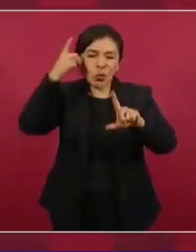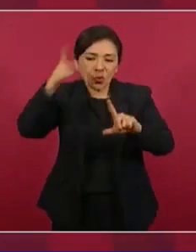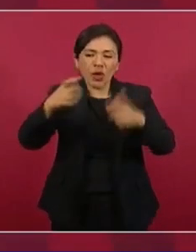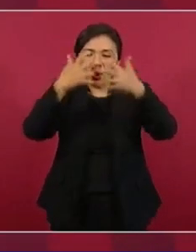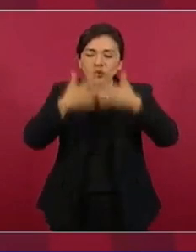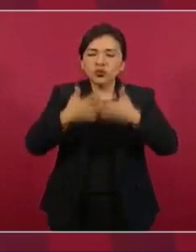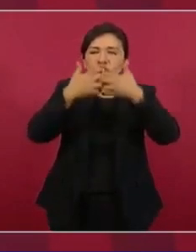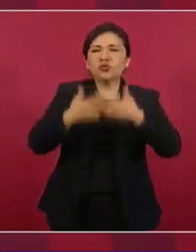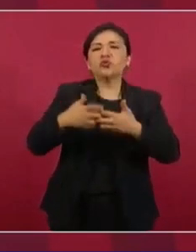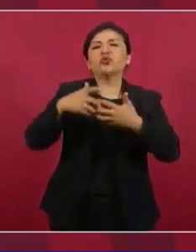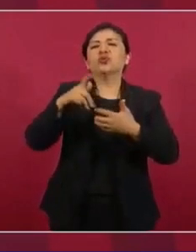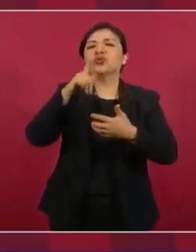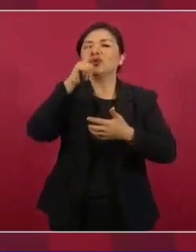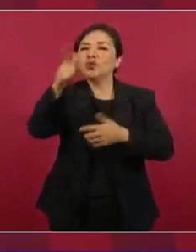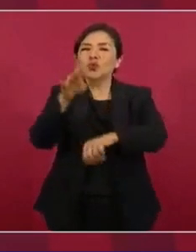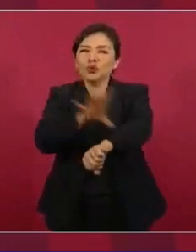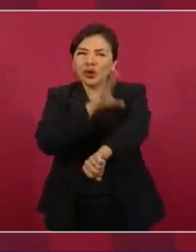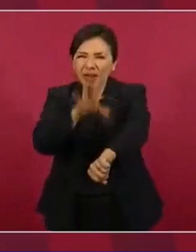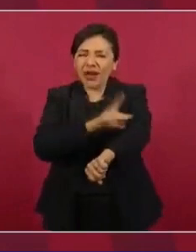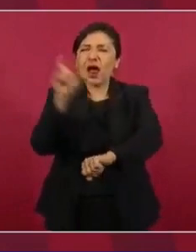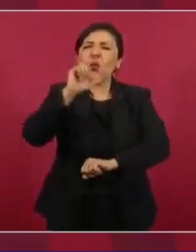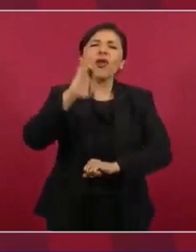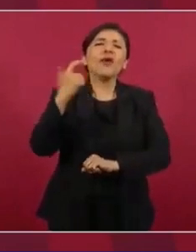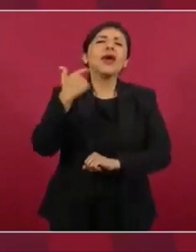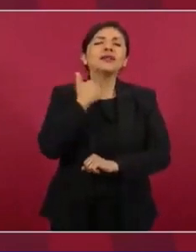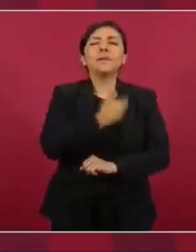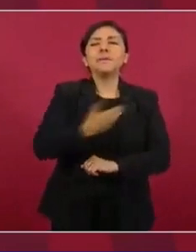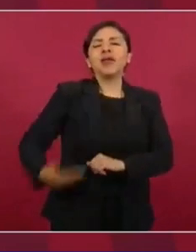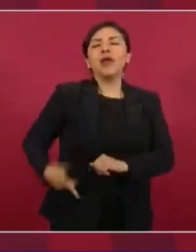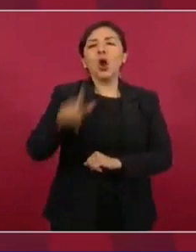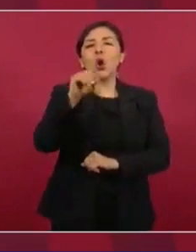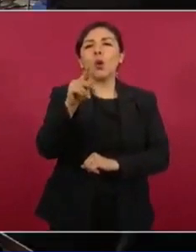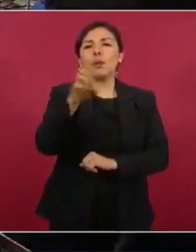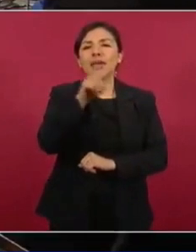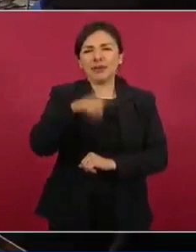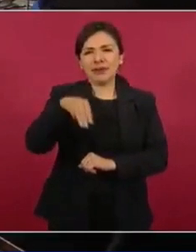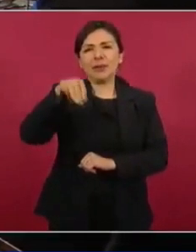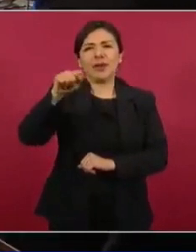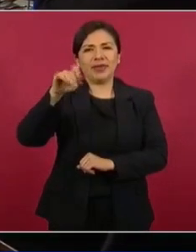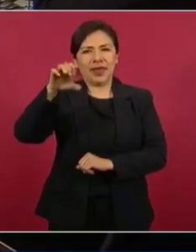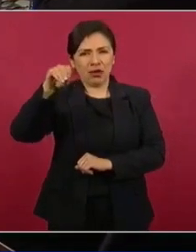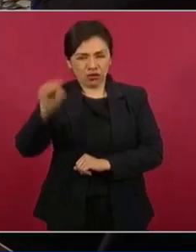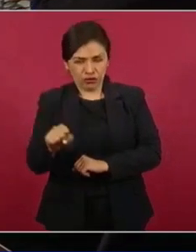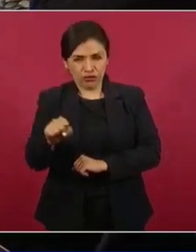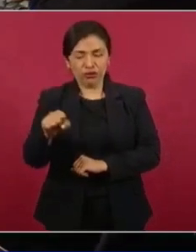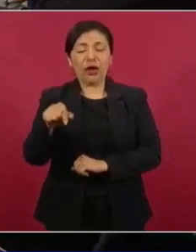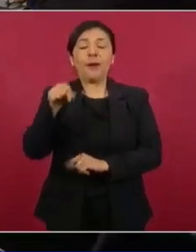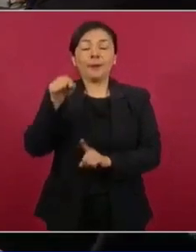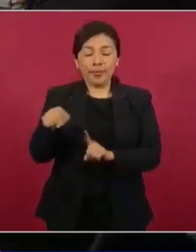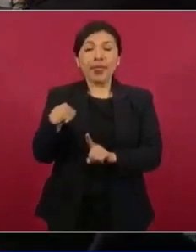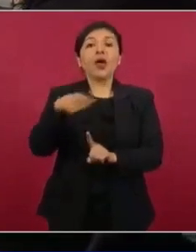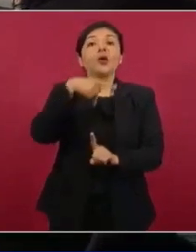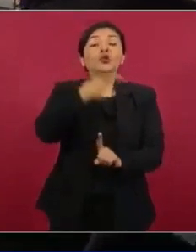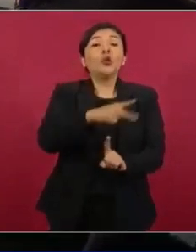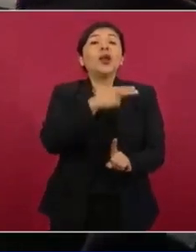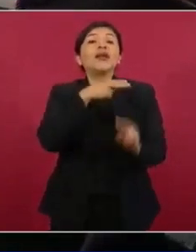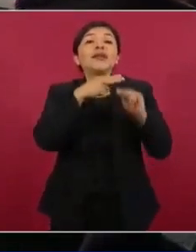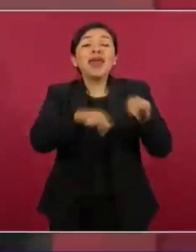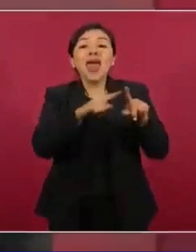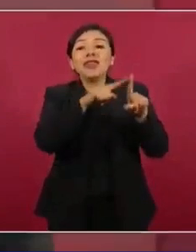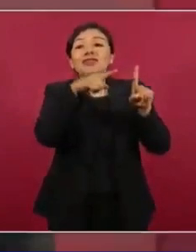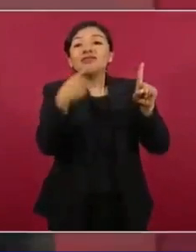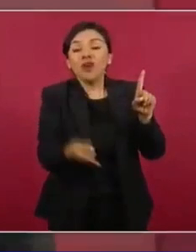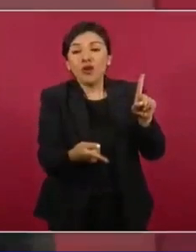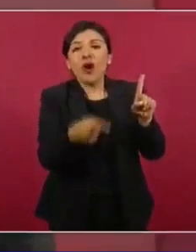el presidente López Mateos votó por la constitucionalidad de la ley.